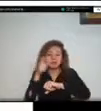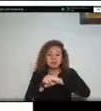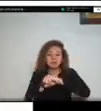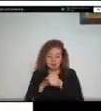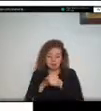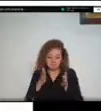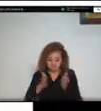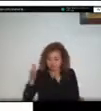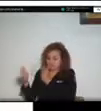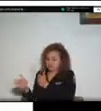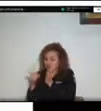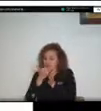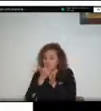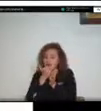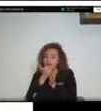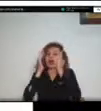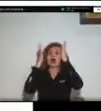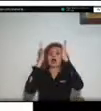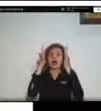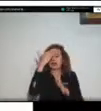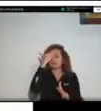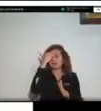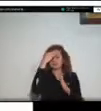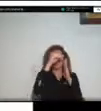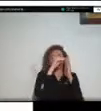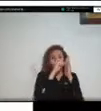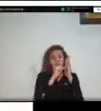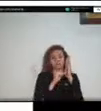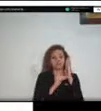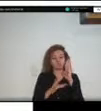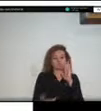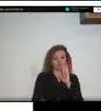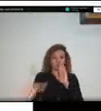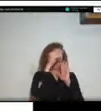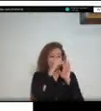información que estábamos procesando siguiente por favor